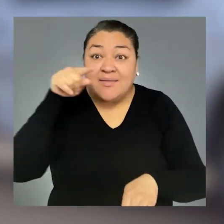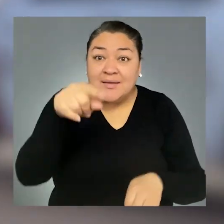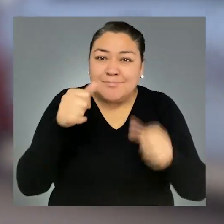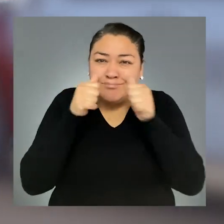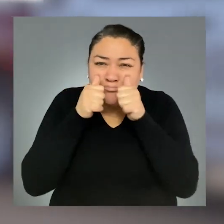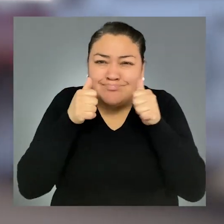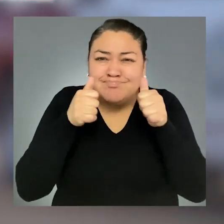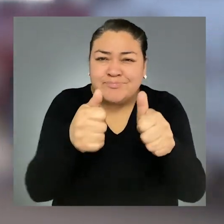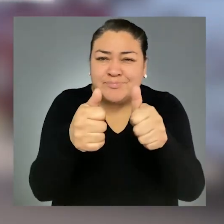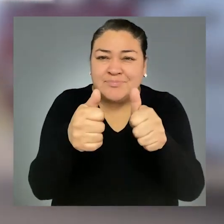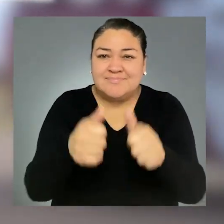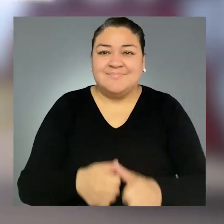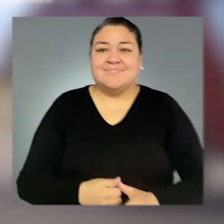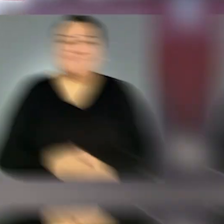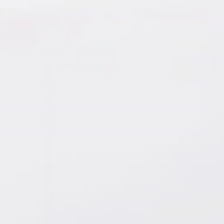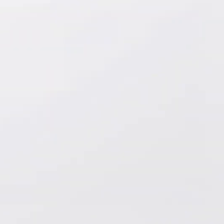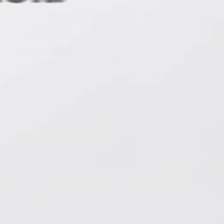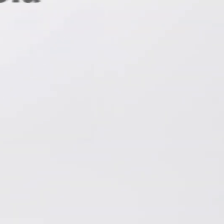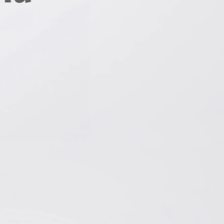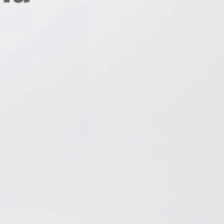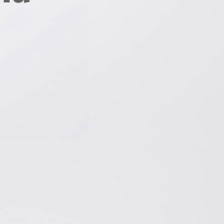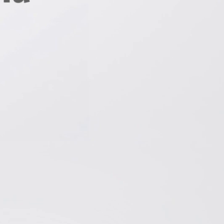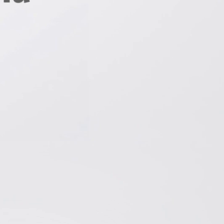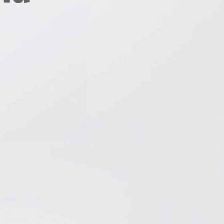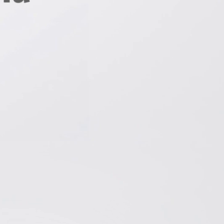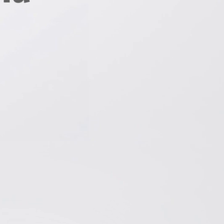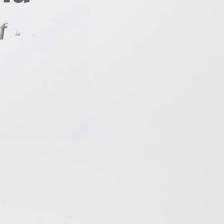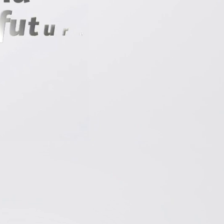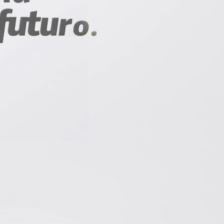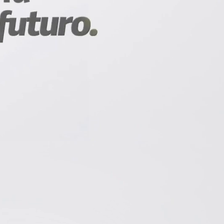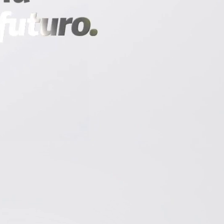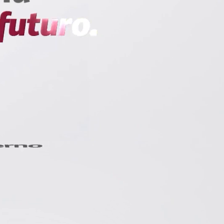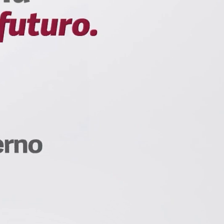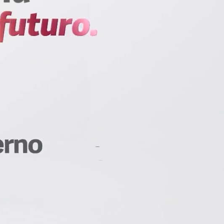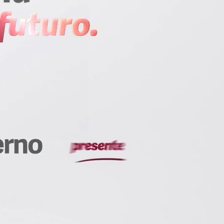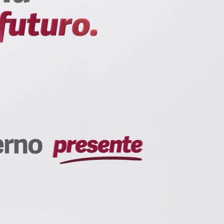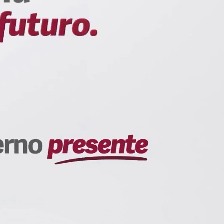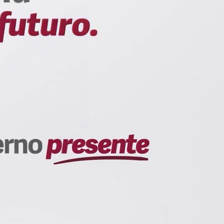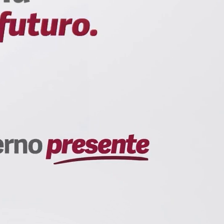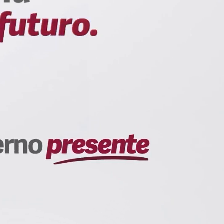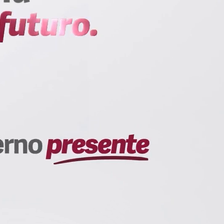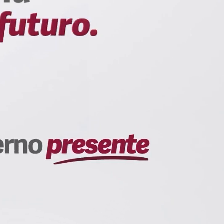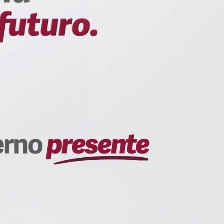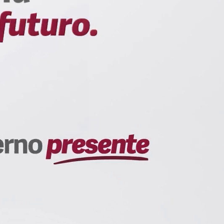un gobierno presente. Gobierno de Puebla. Hacer historia. Hacer futuro. ¡Gracias!